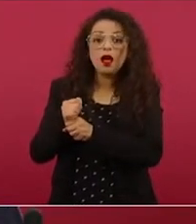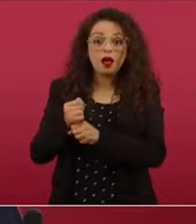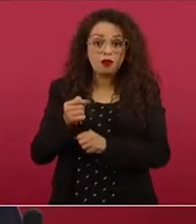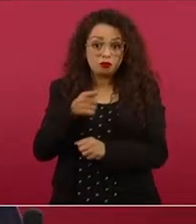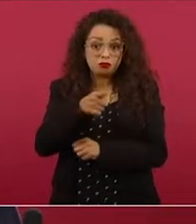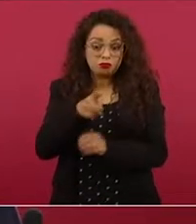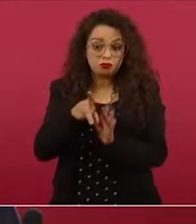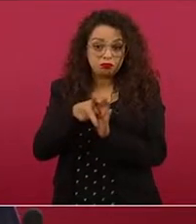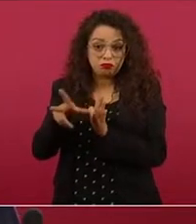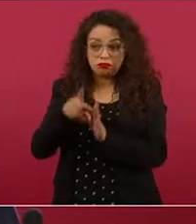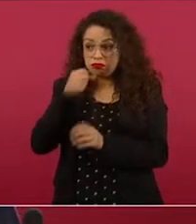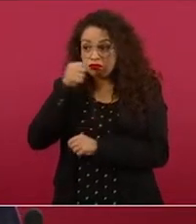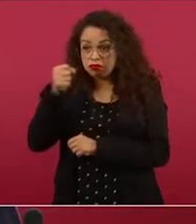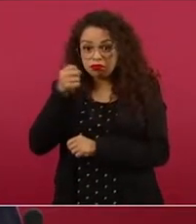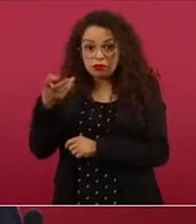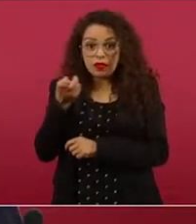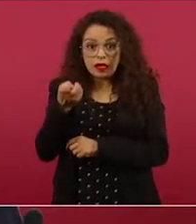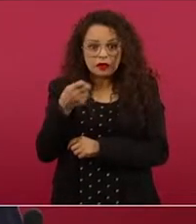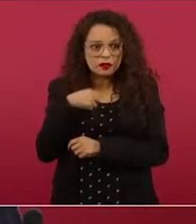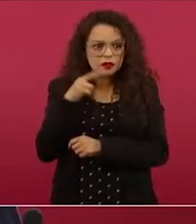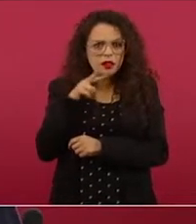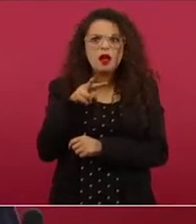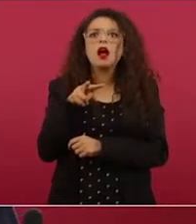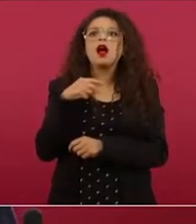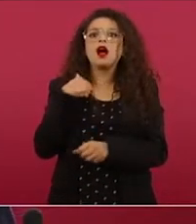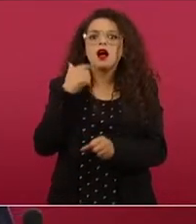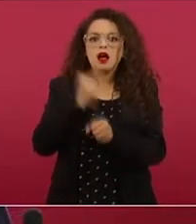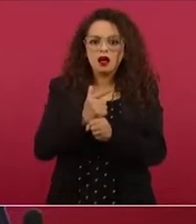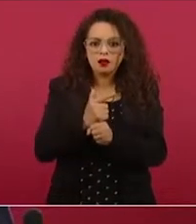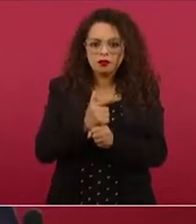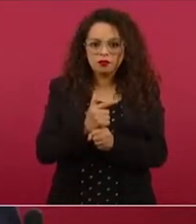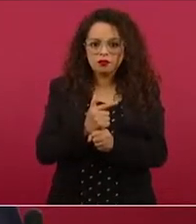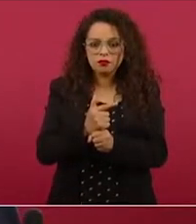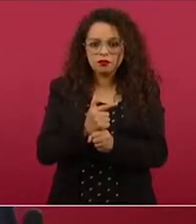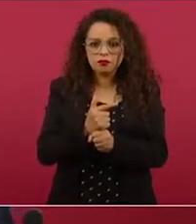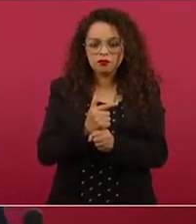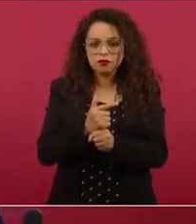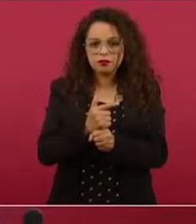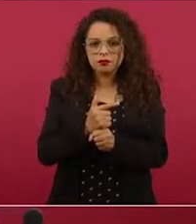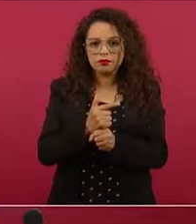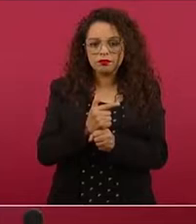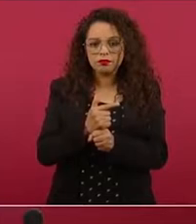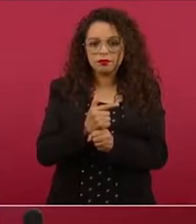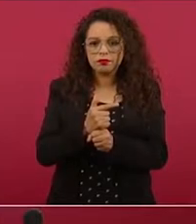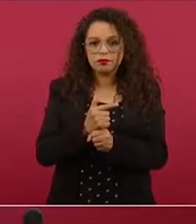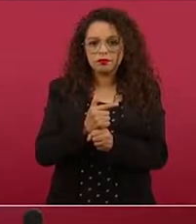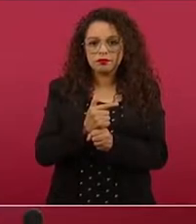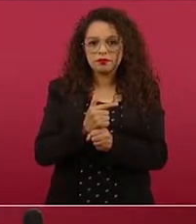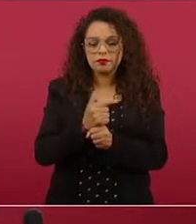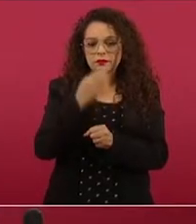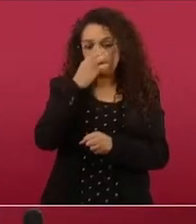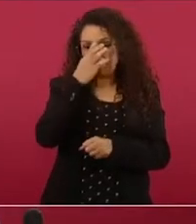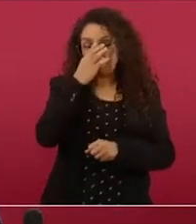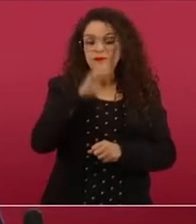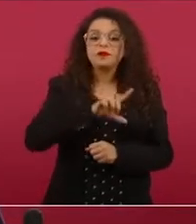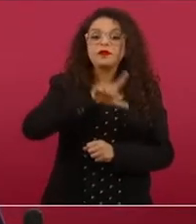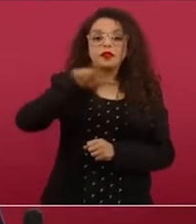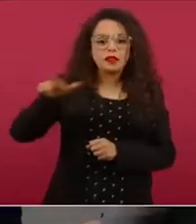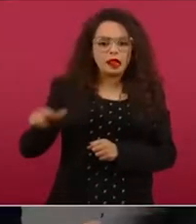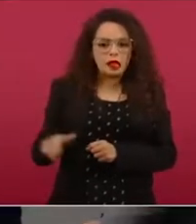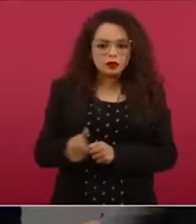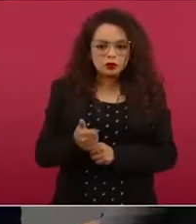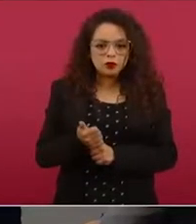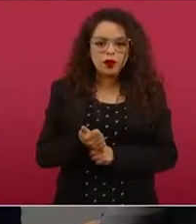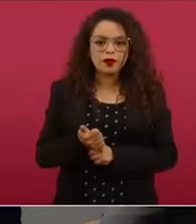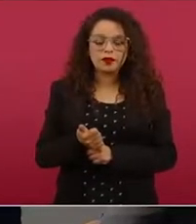cuando empezaron a decir que